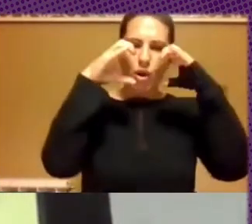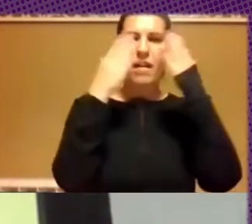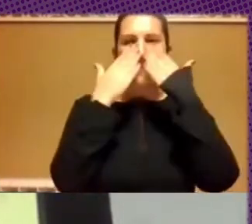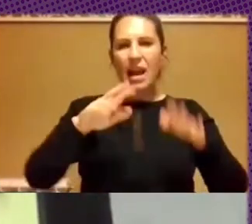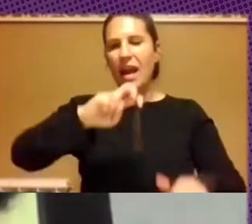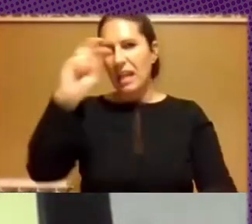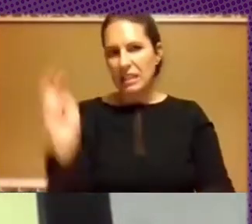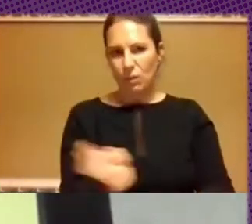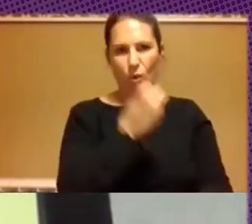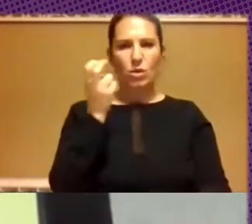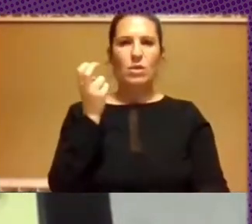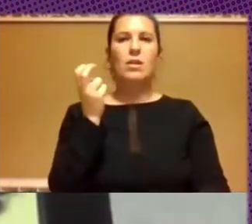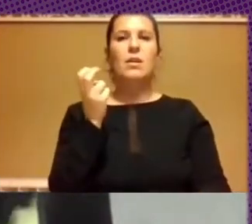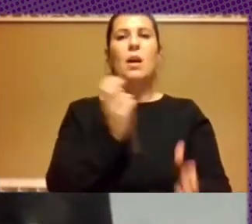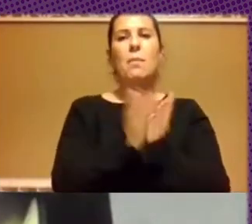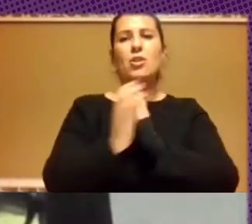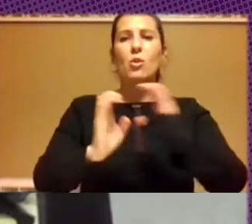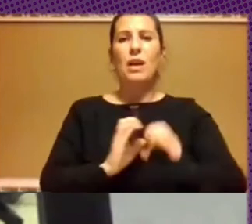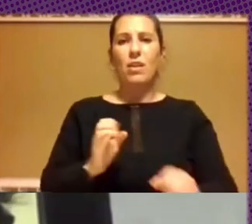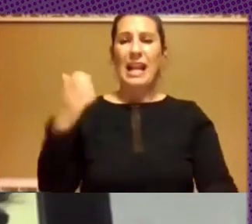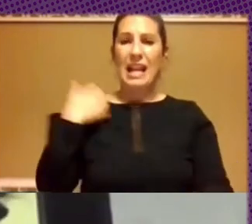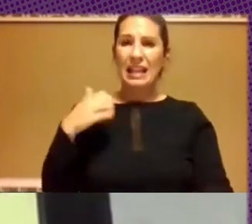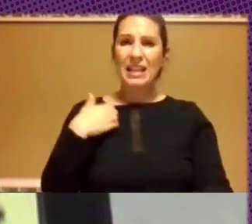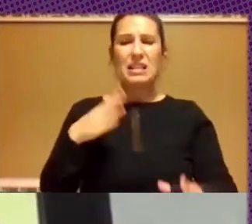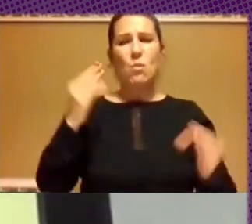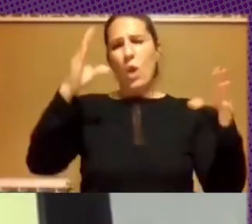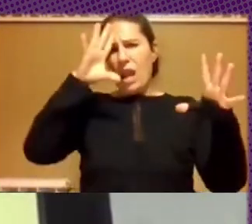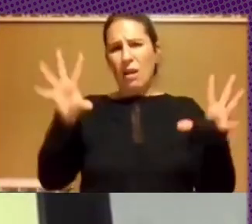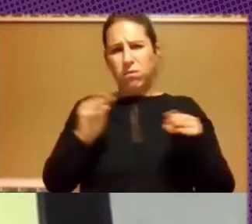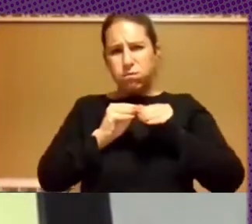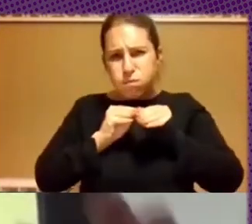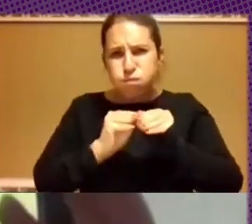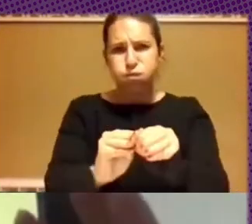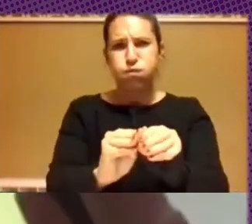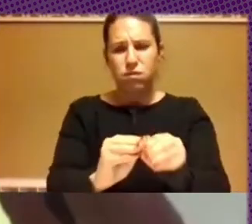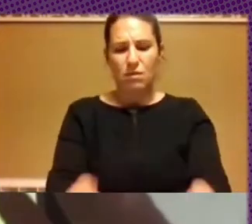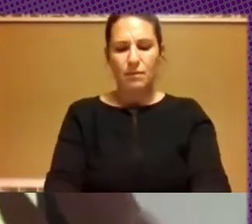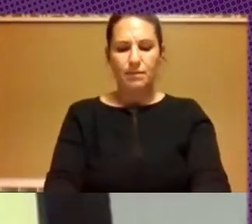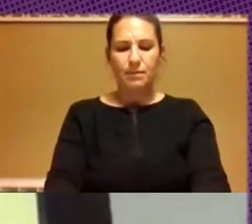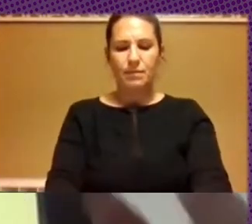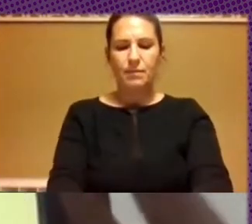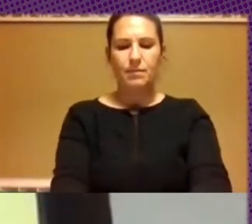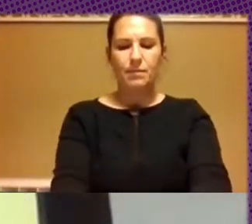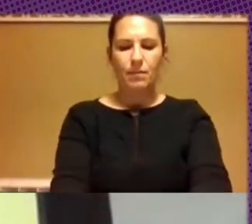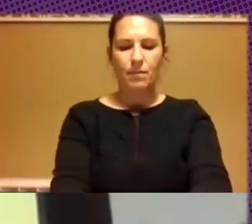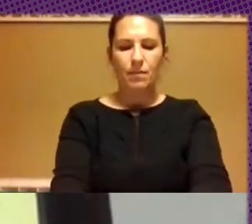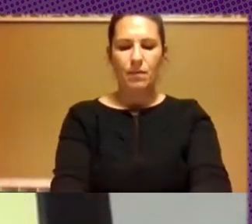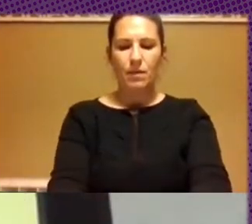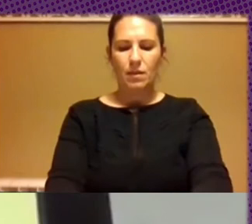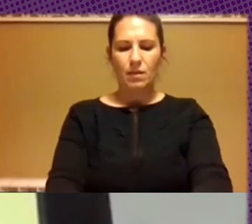el escenario de medios en la Argentina está hiperconcentrado, hiperconcentrado. La dinámica de la